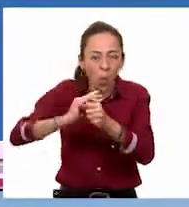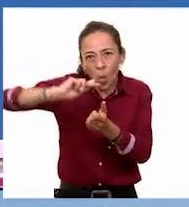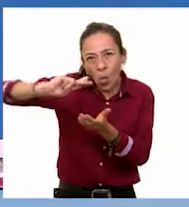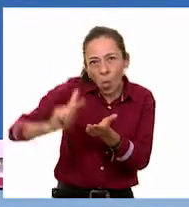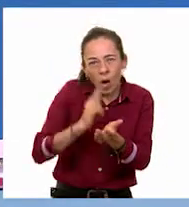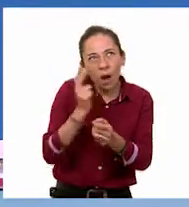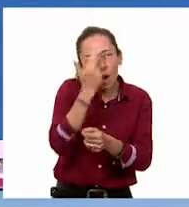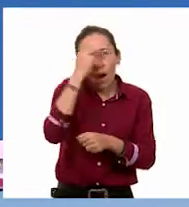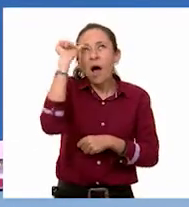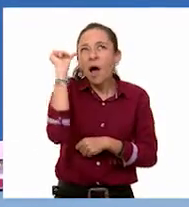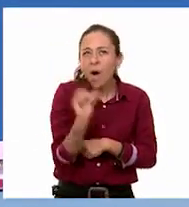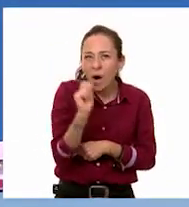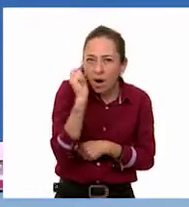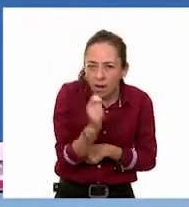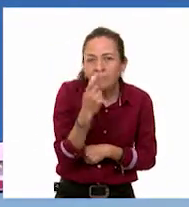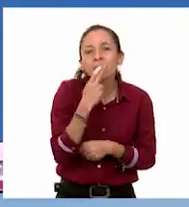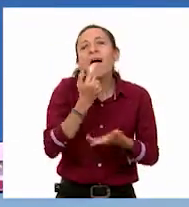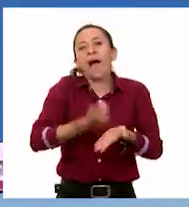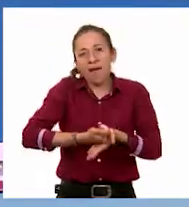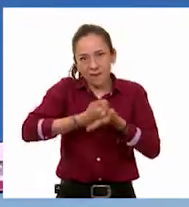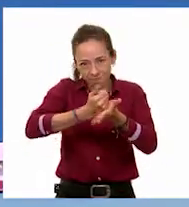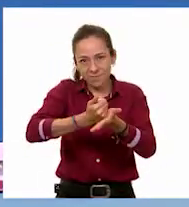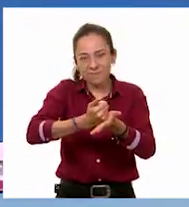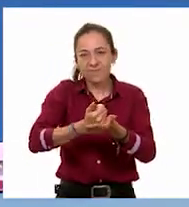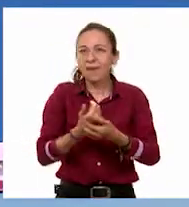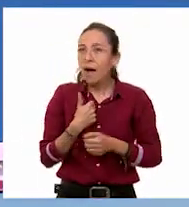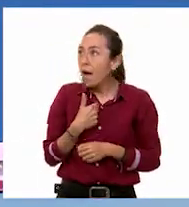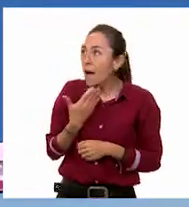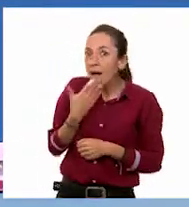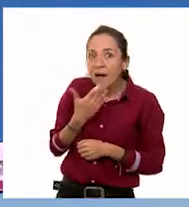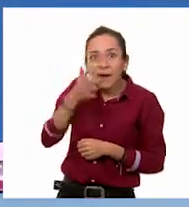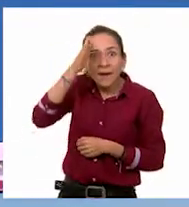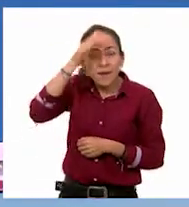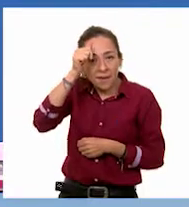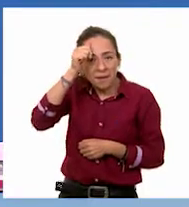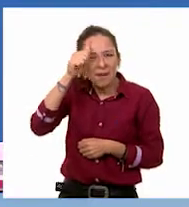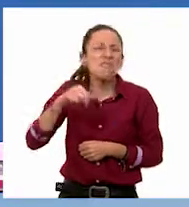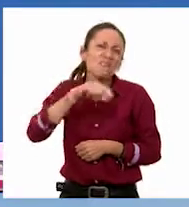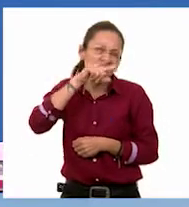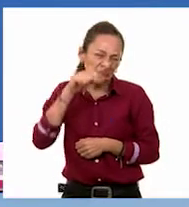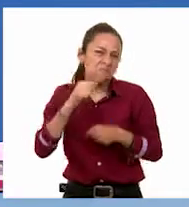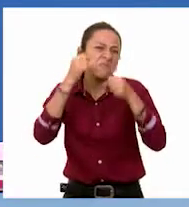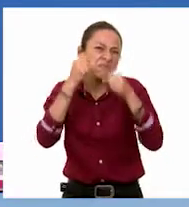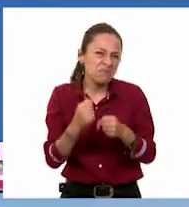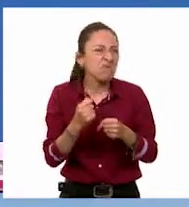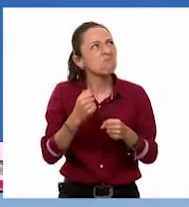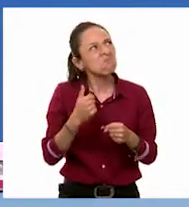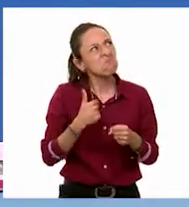acuerdo. Y yo creo que después también voy a elegir una alfombra para mi costo.